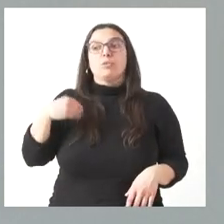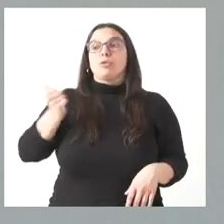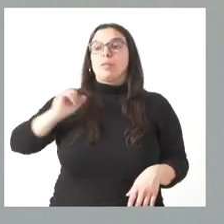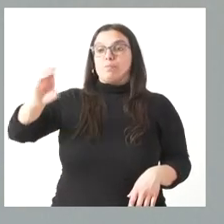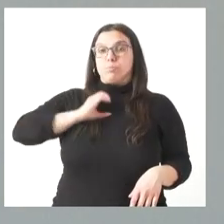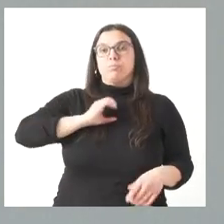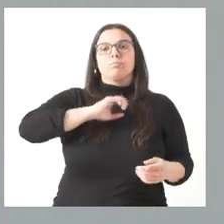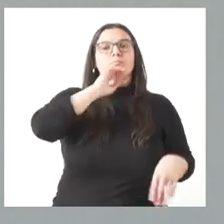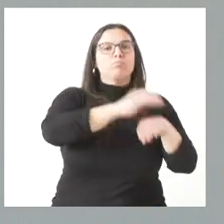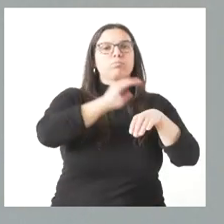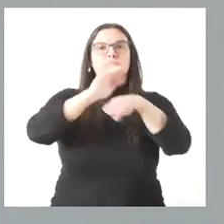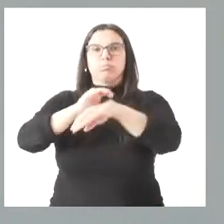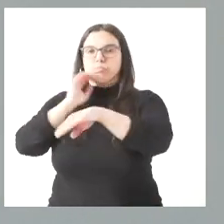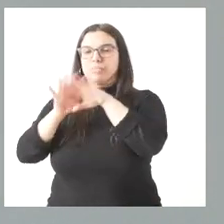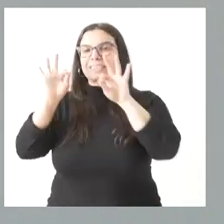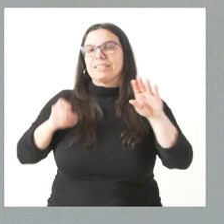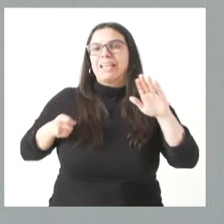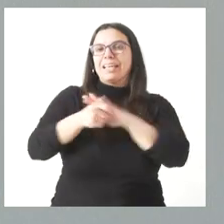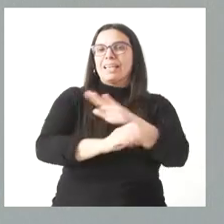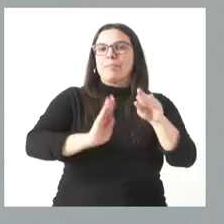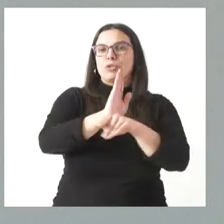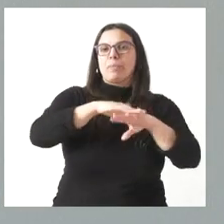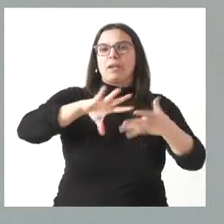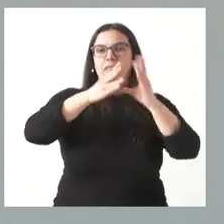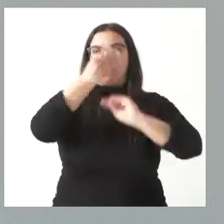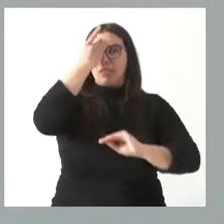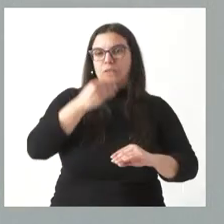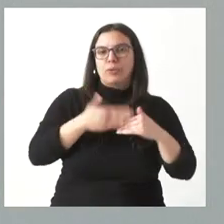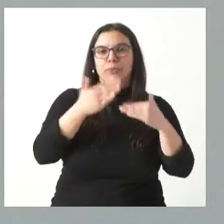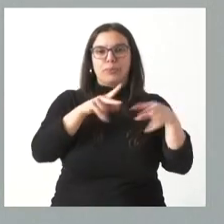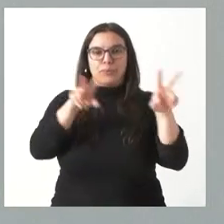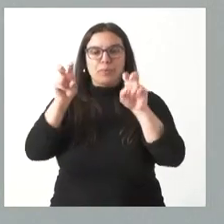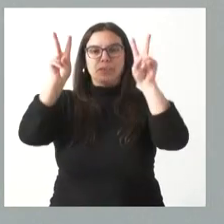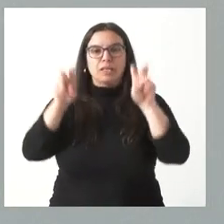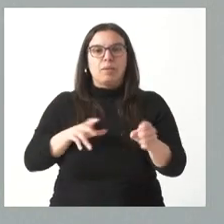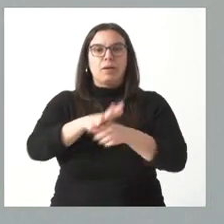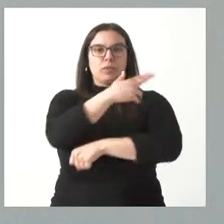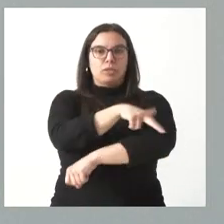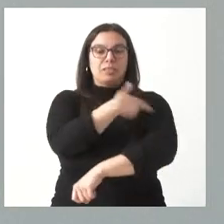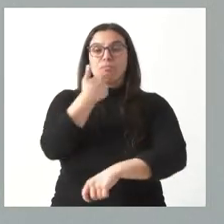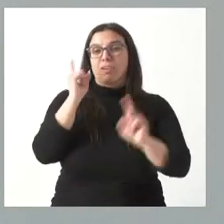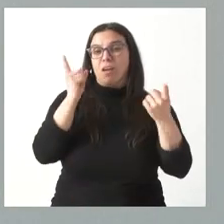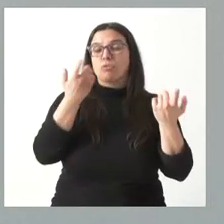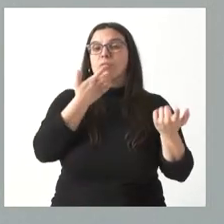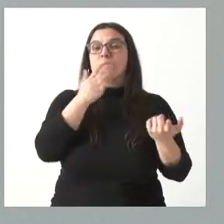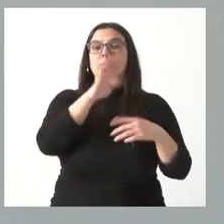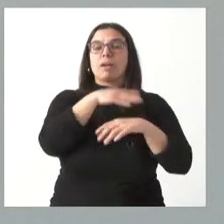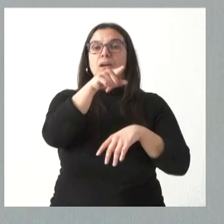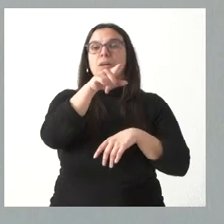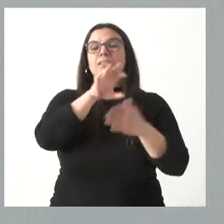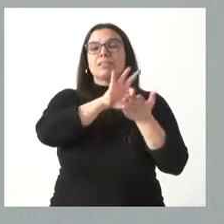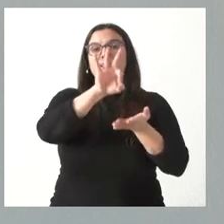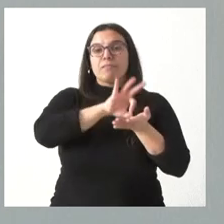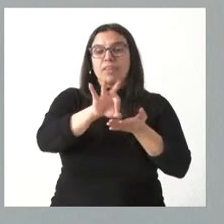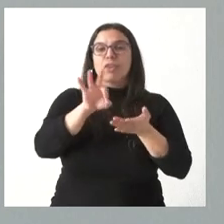este caso los relativos a inversiones en digitalización e innovación en materia sanitaria, en este caso con destino al servicio